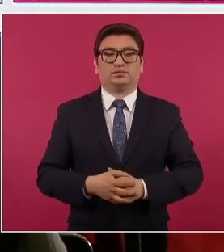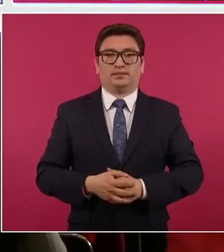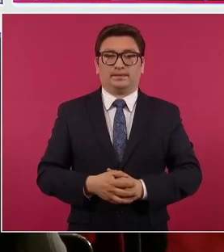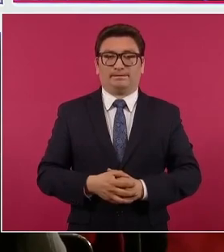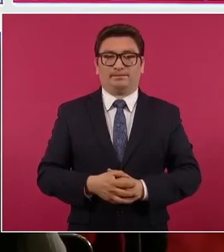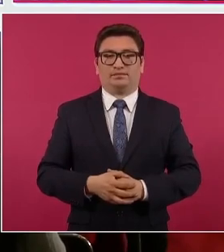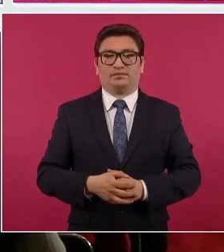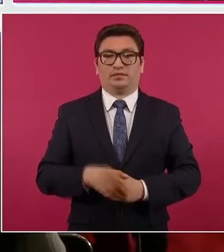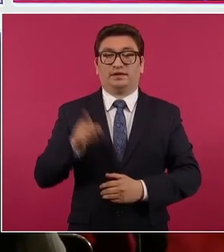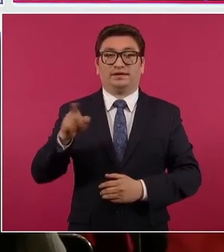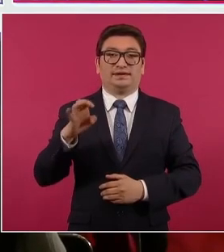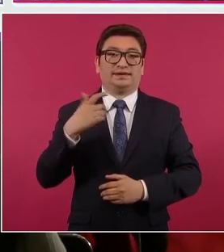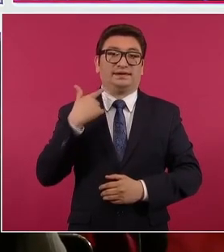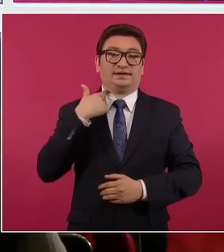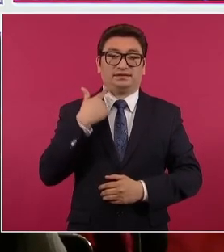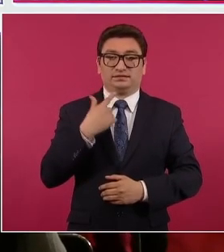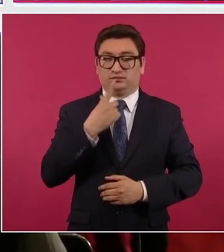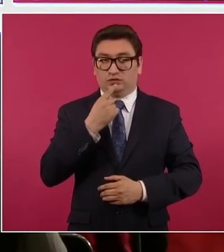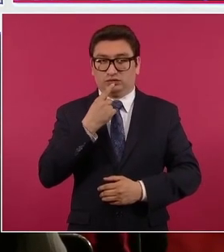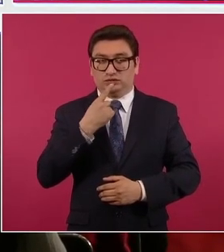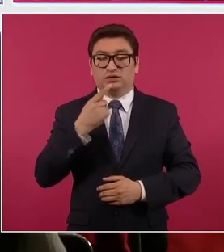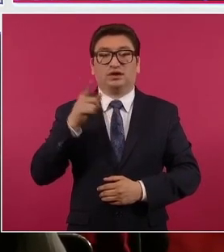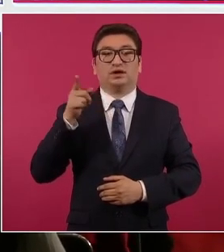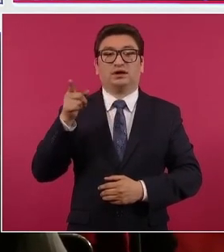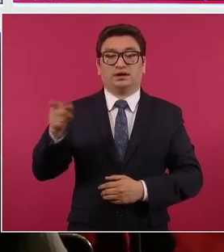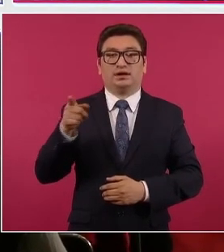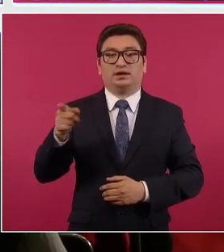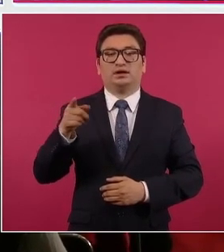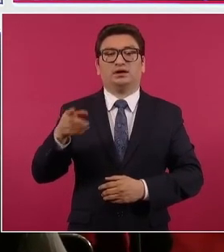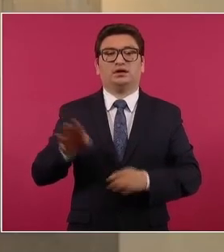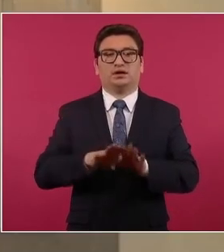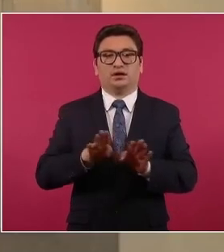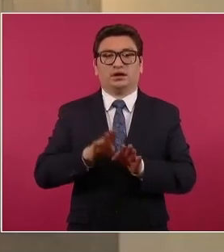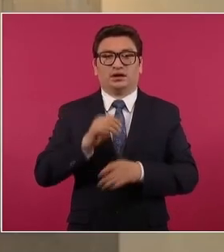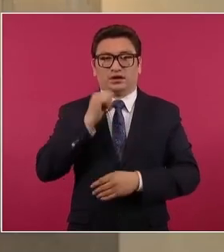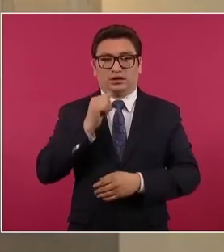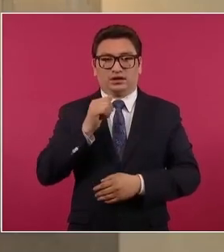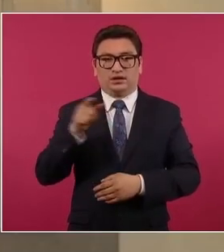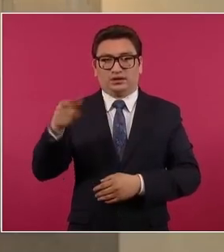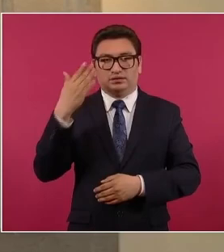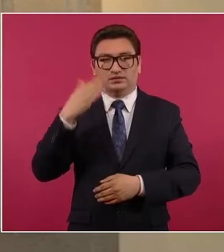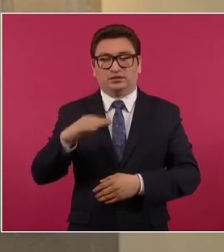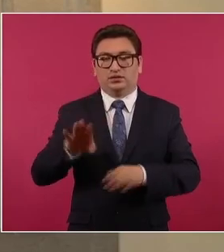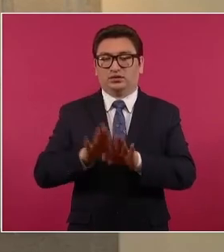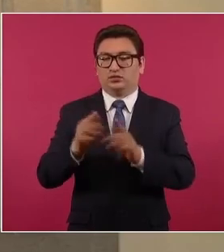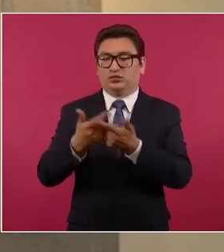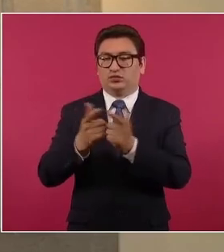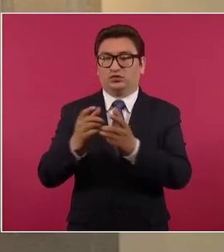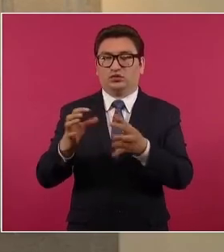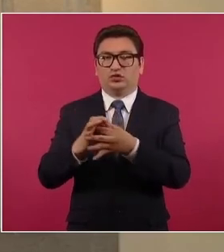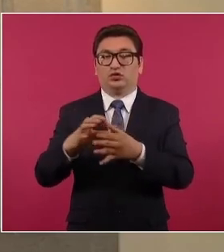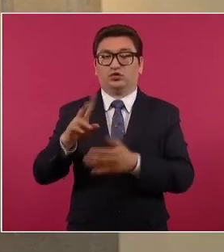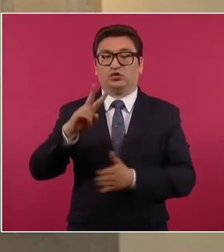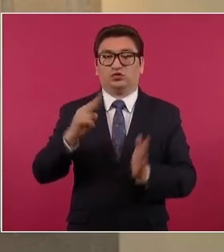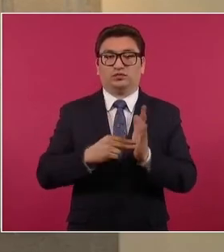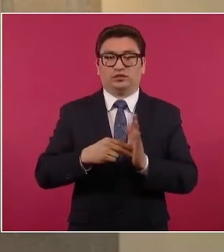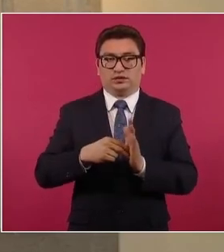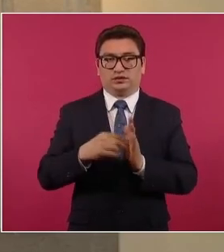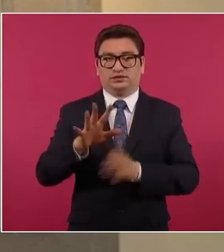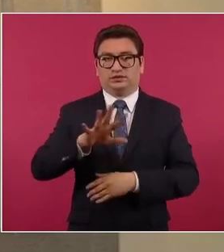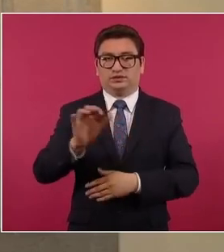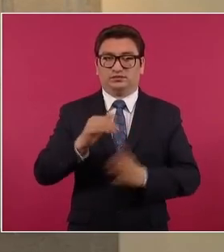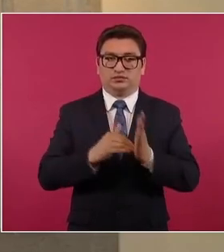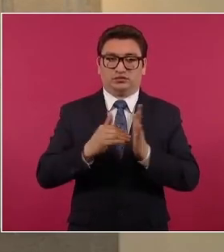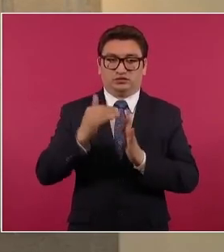exagente de la Policía Federal, Javier N., estaba implicado en el desvío de dos mil 500 millones de